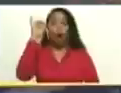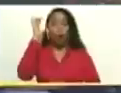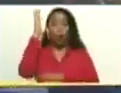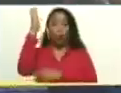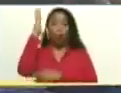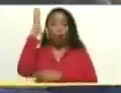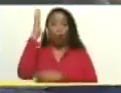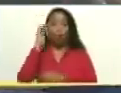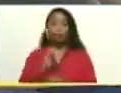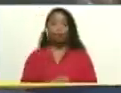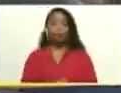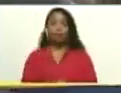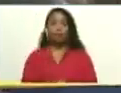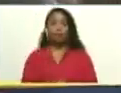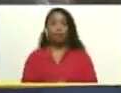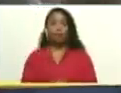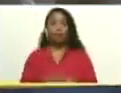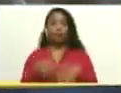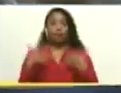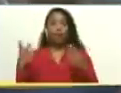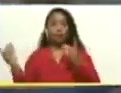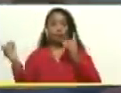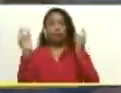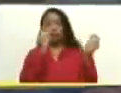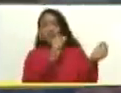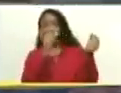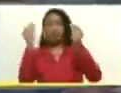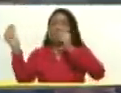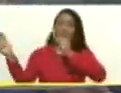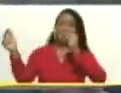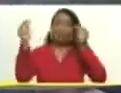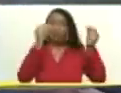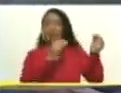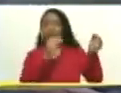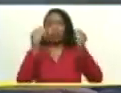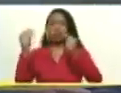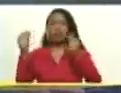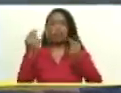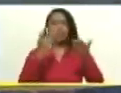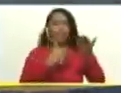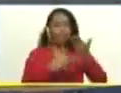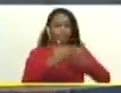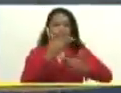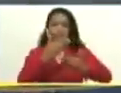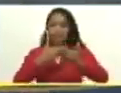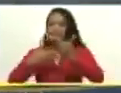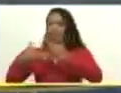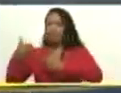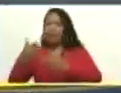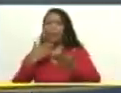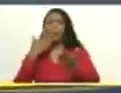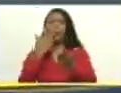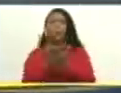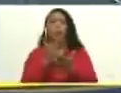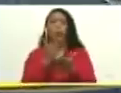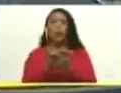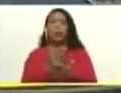de discusión, de intercambio, de propuestas